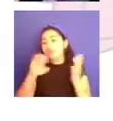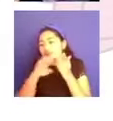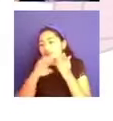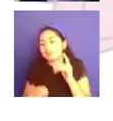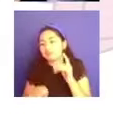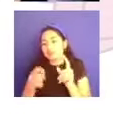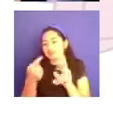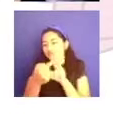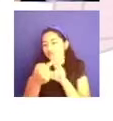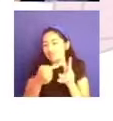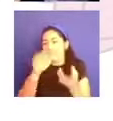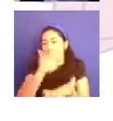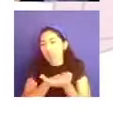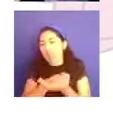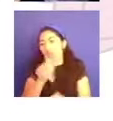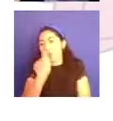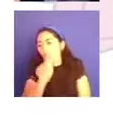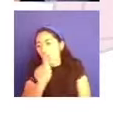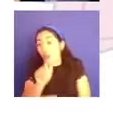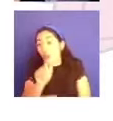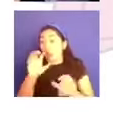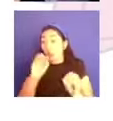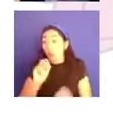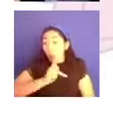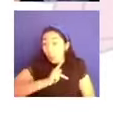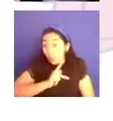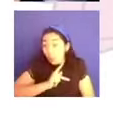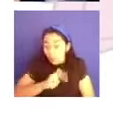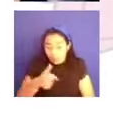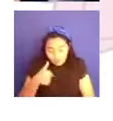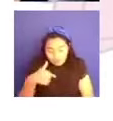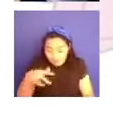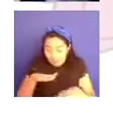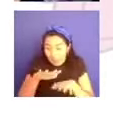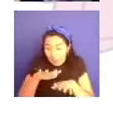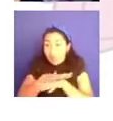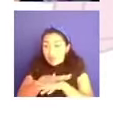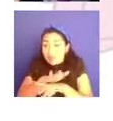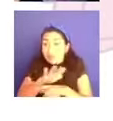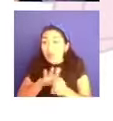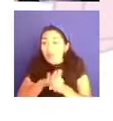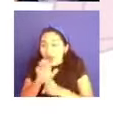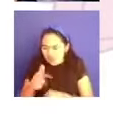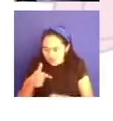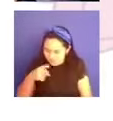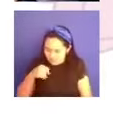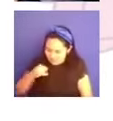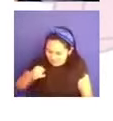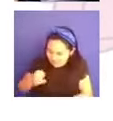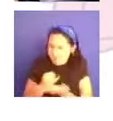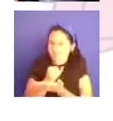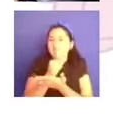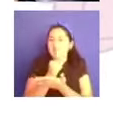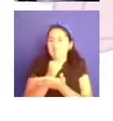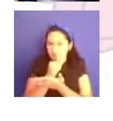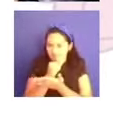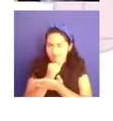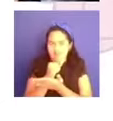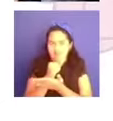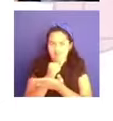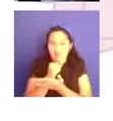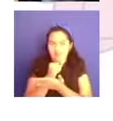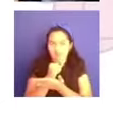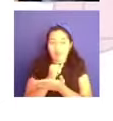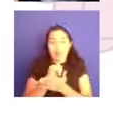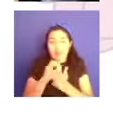de familia, conmigo misma, ¿sí? Es esa posibilidad. Y otro elemento importante